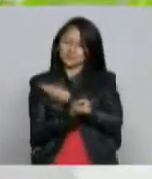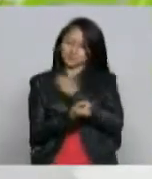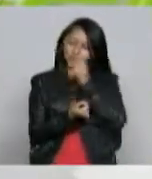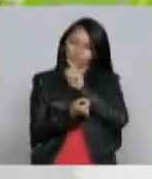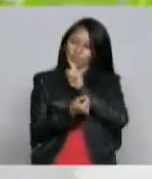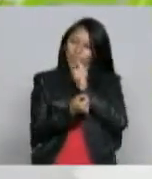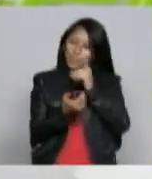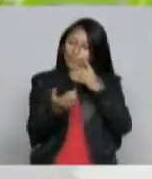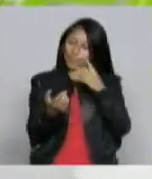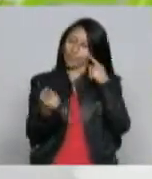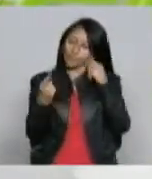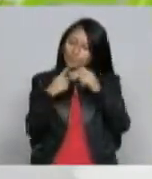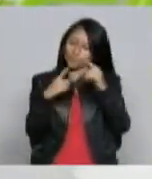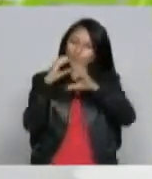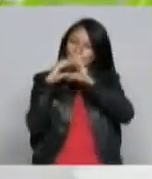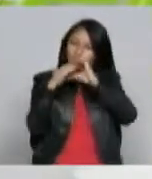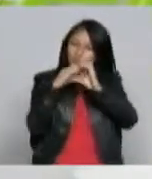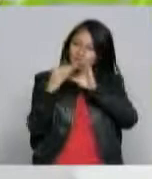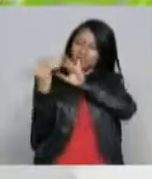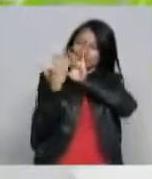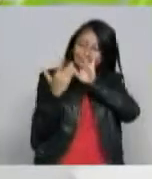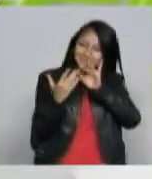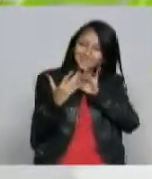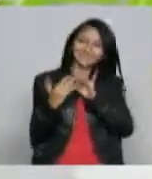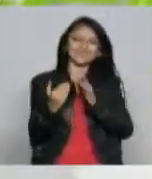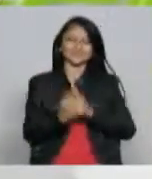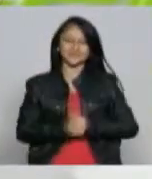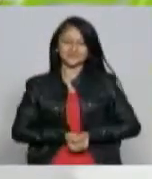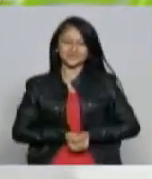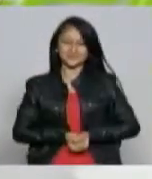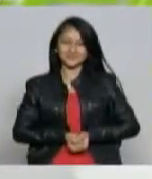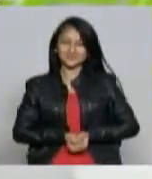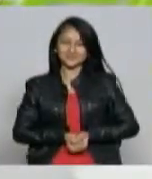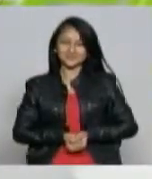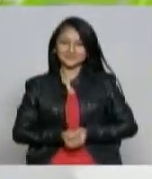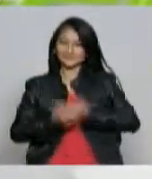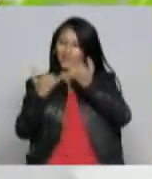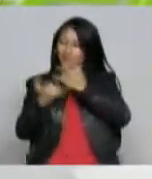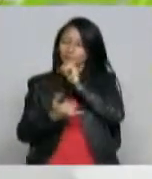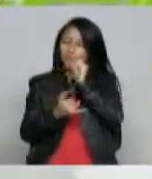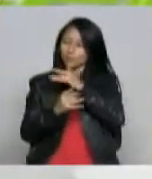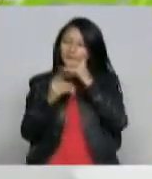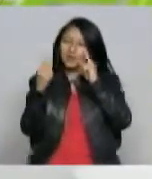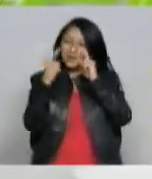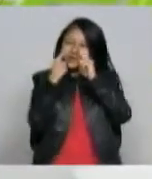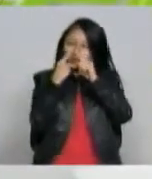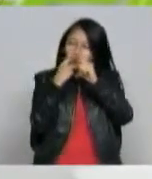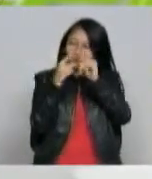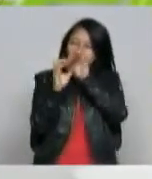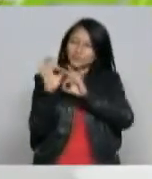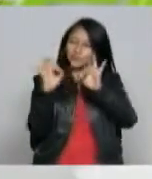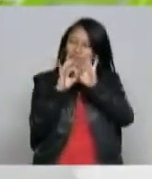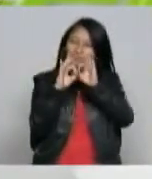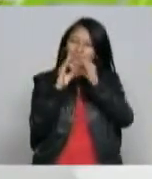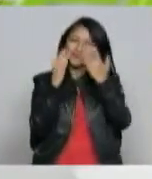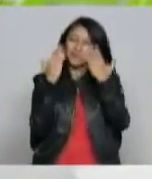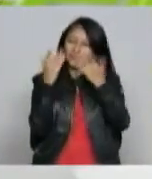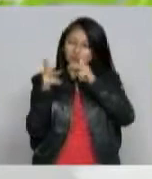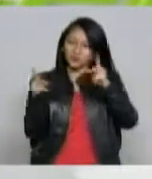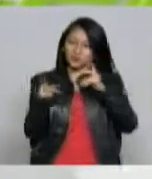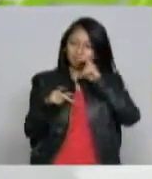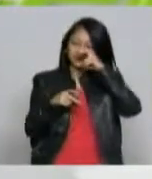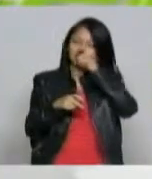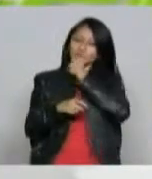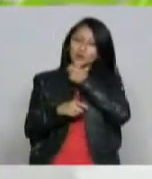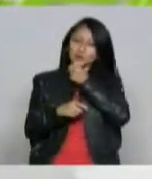comunitarios nosotros somos el resultado del canal comunitario Bueno, entonces, ¿cuál sería el enfoque que maneja Sala de Prensa? o los periodistas vienen,